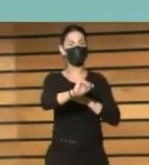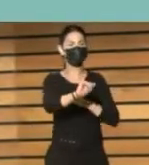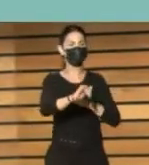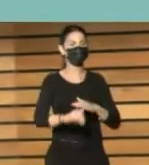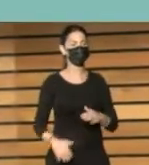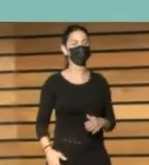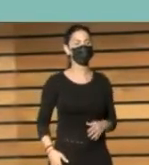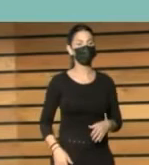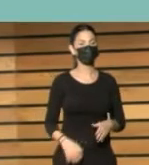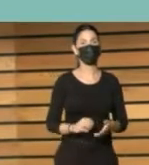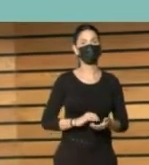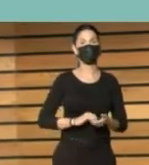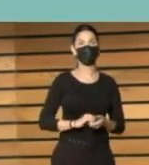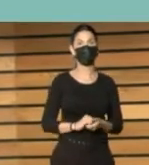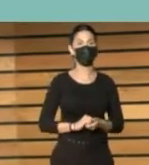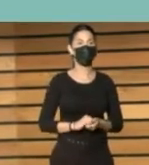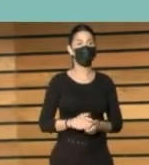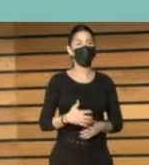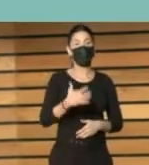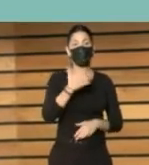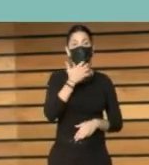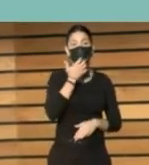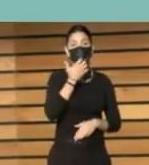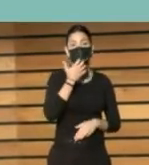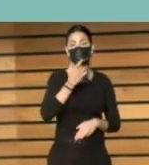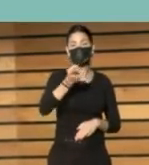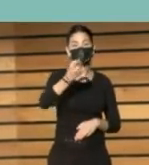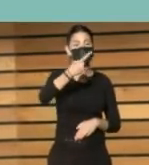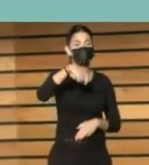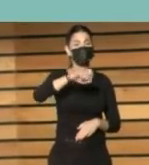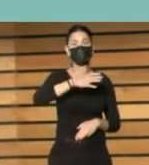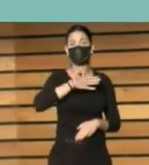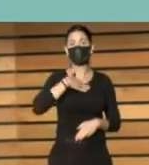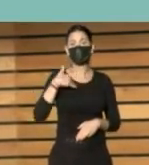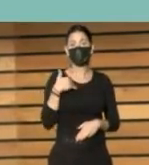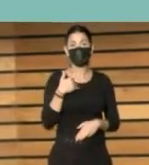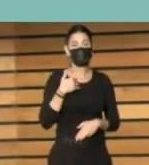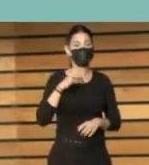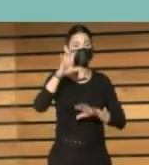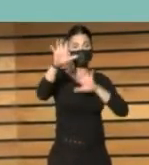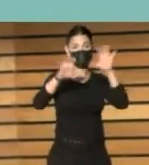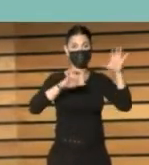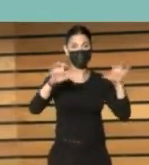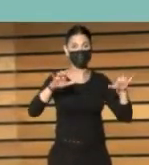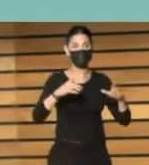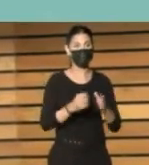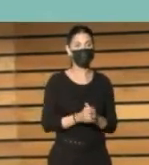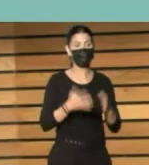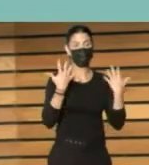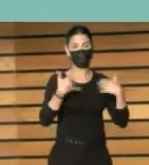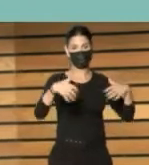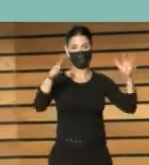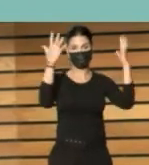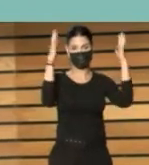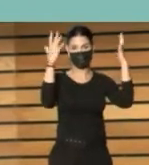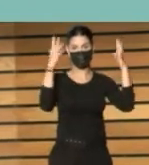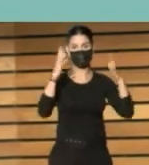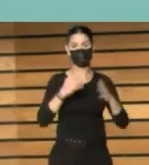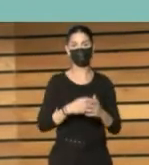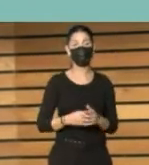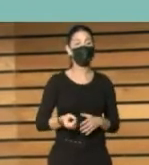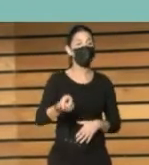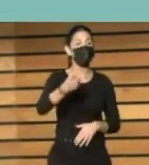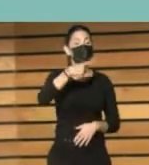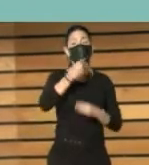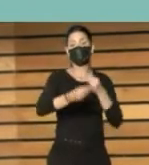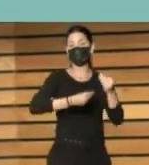para que, bueno, si alguien quiere postularse en esas franjas que se ve claramente que no hemos ido, pues ustedes lo pueden ir